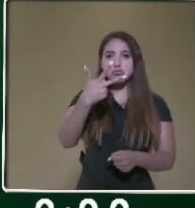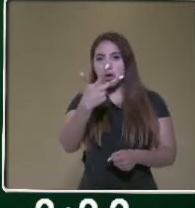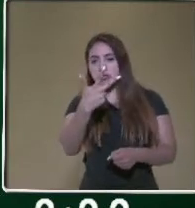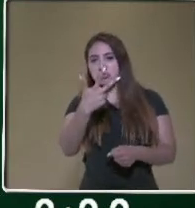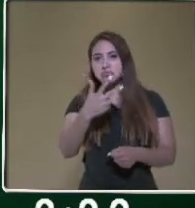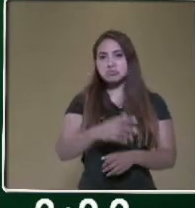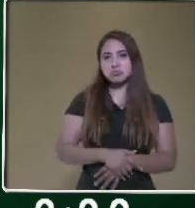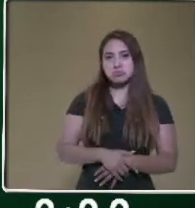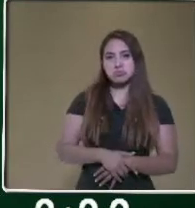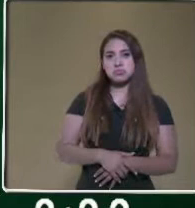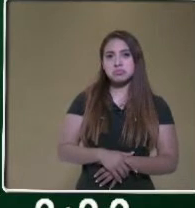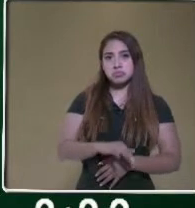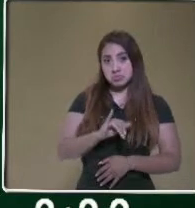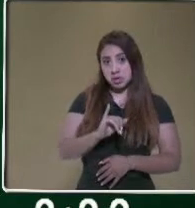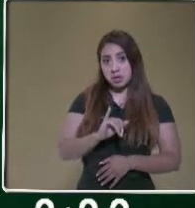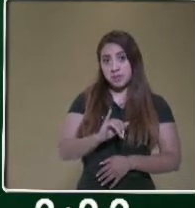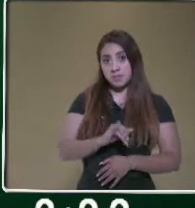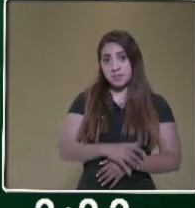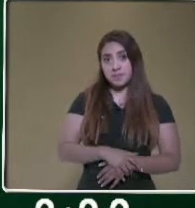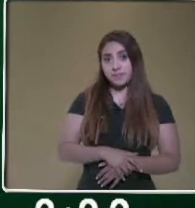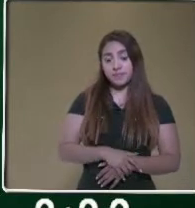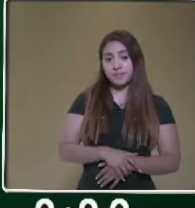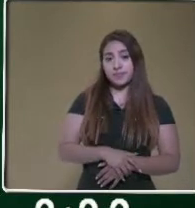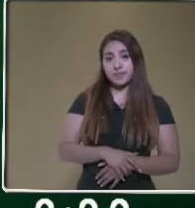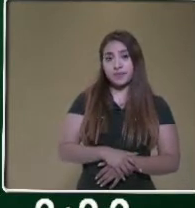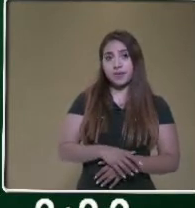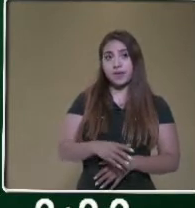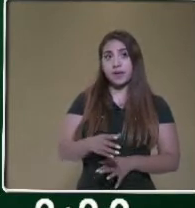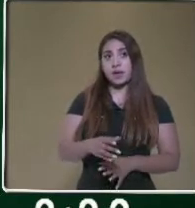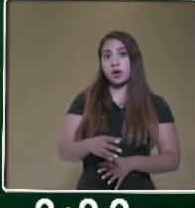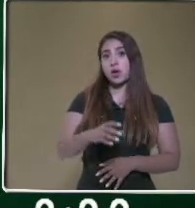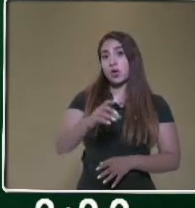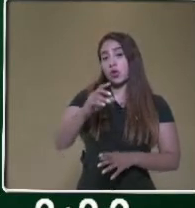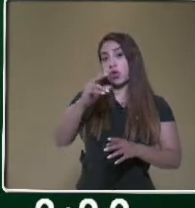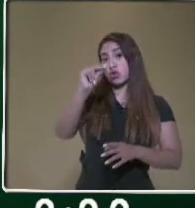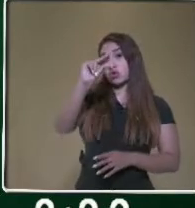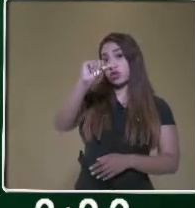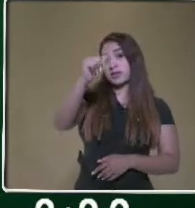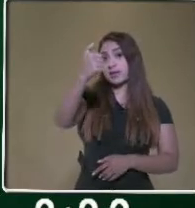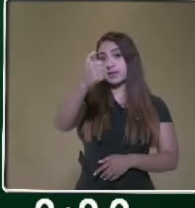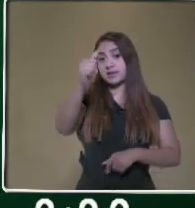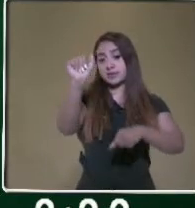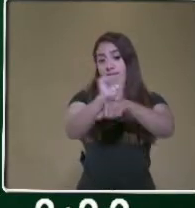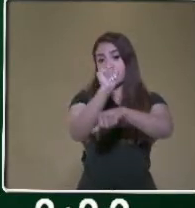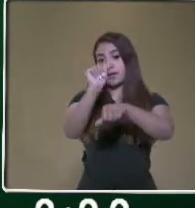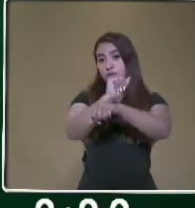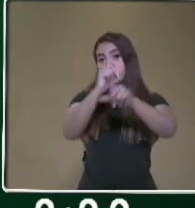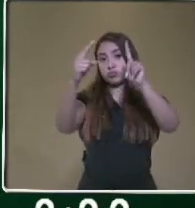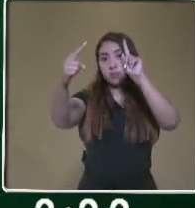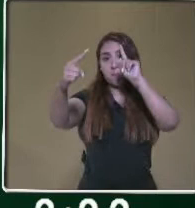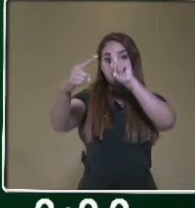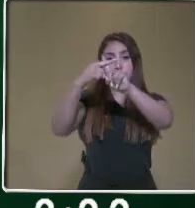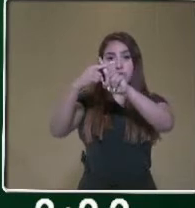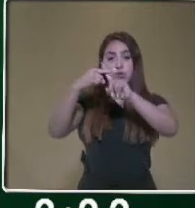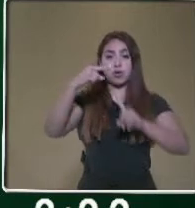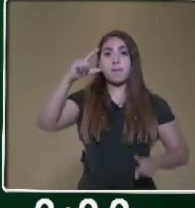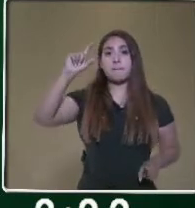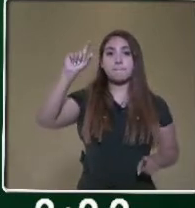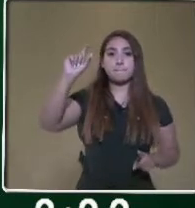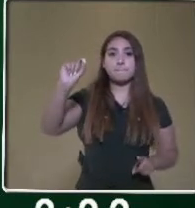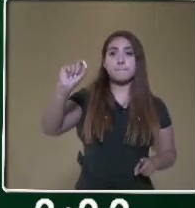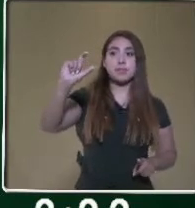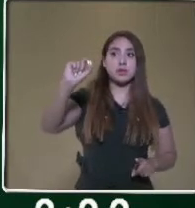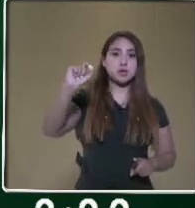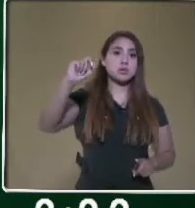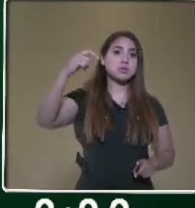acomodando nuestra multiplicación que se ensamblan 86 automóviles y lo multiplicamos por el total de días que trae el mes